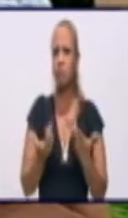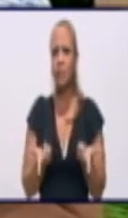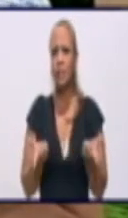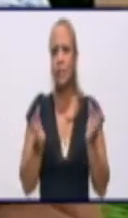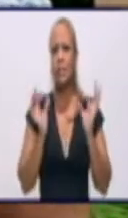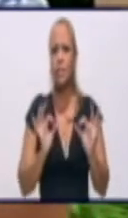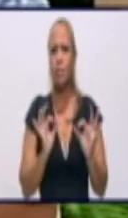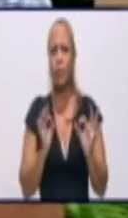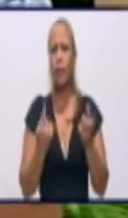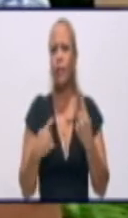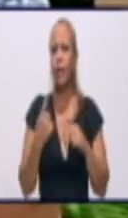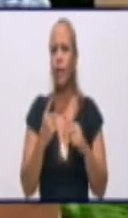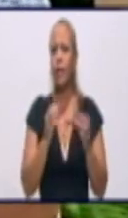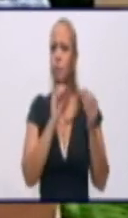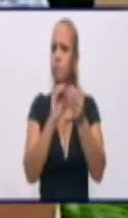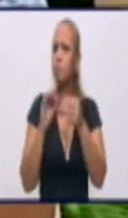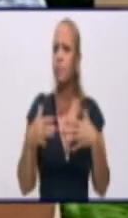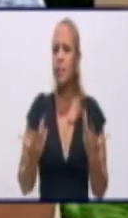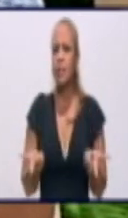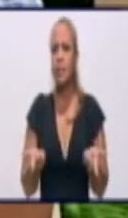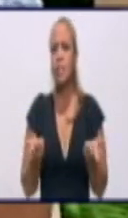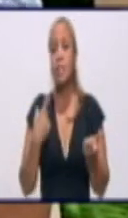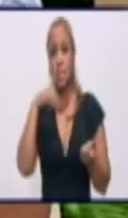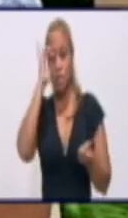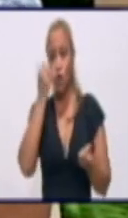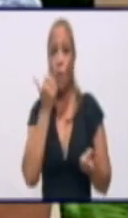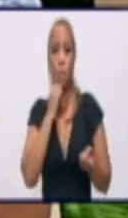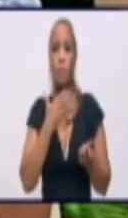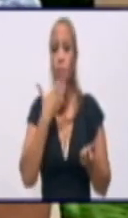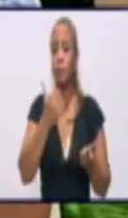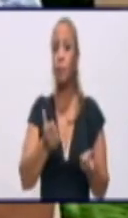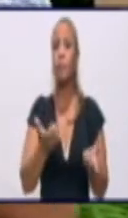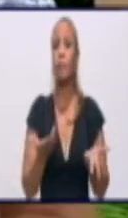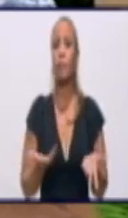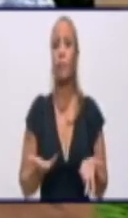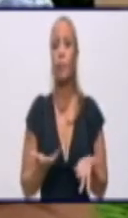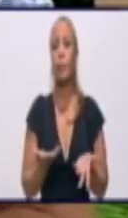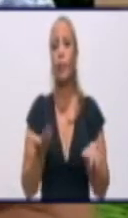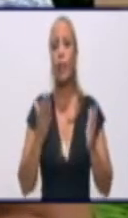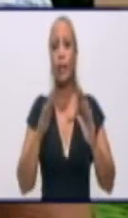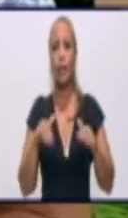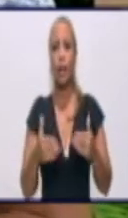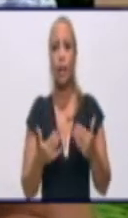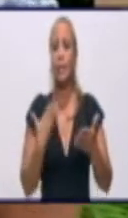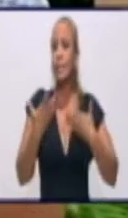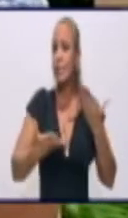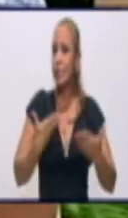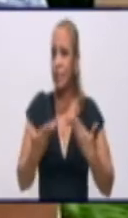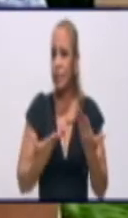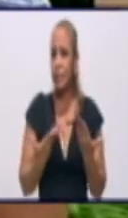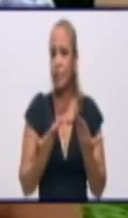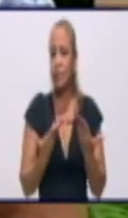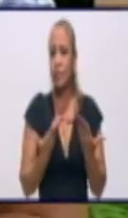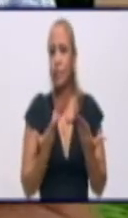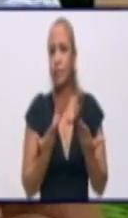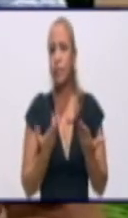consumidor de este contenido, sino más bien en un consumidor activo. O sea,